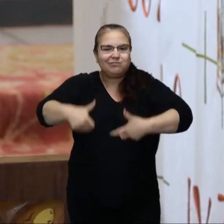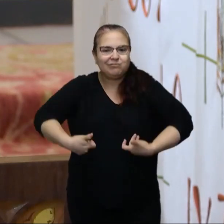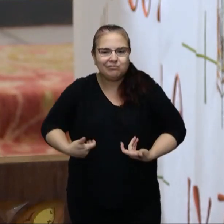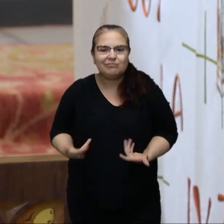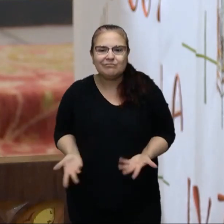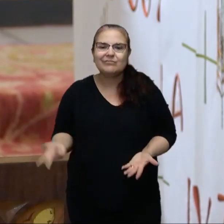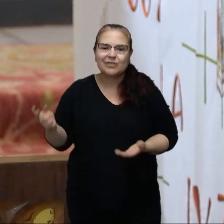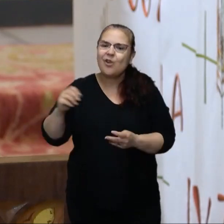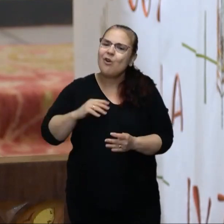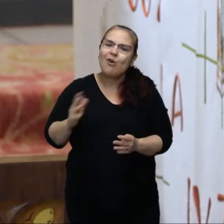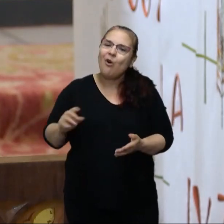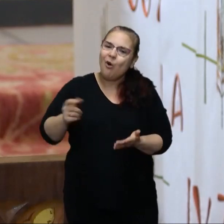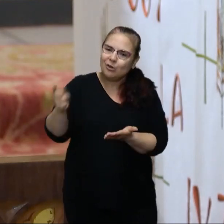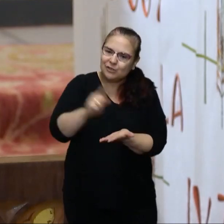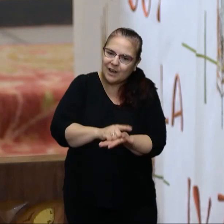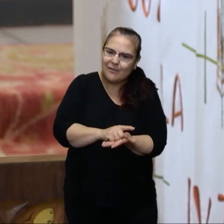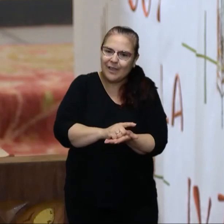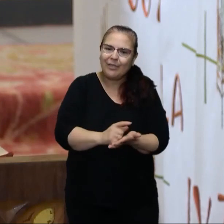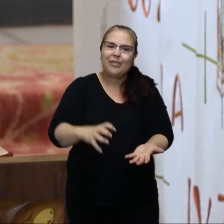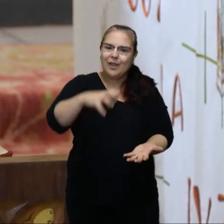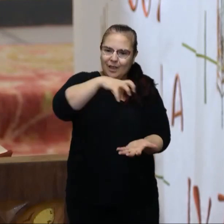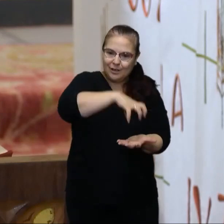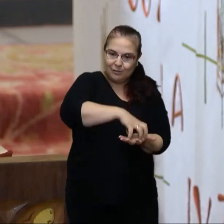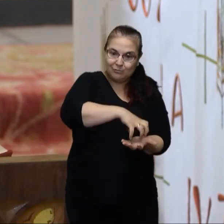levantaré de nuevo la choza caída de David.